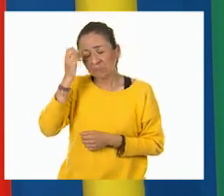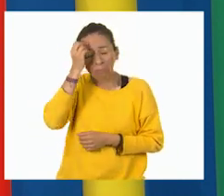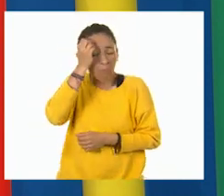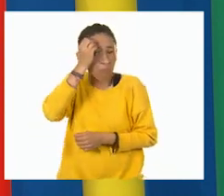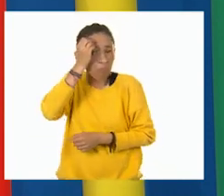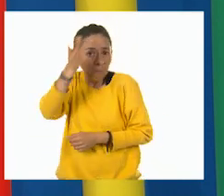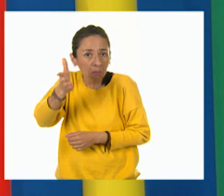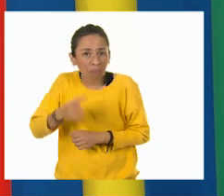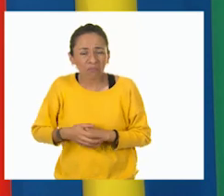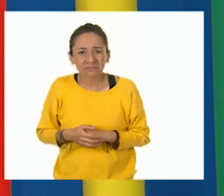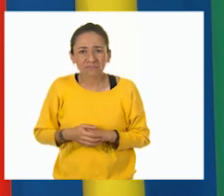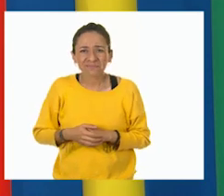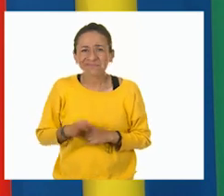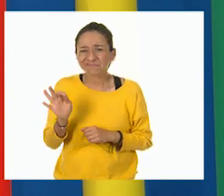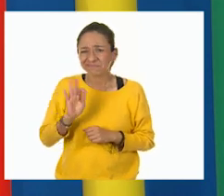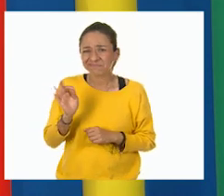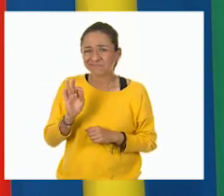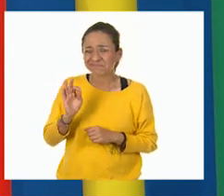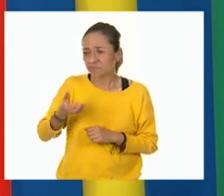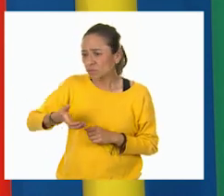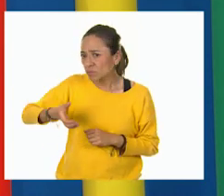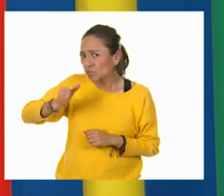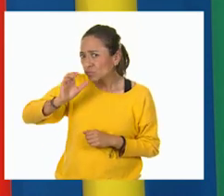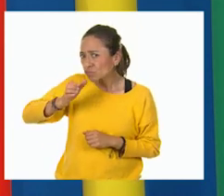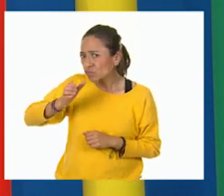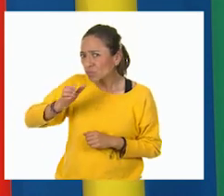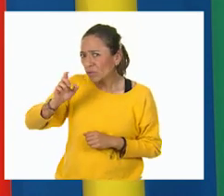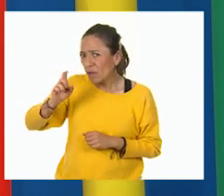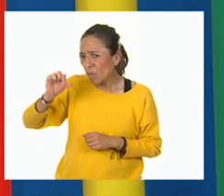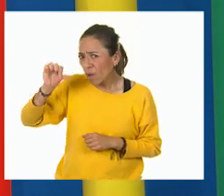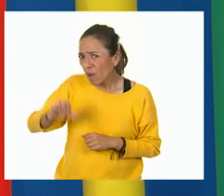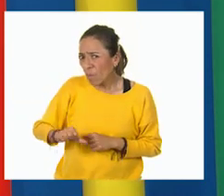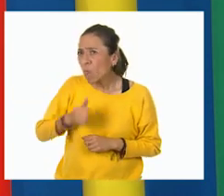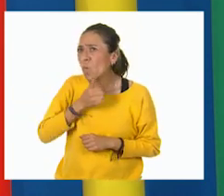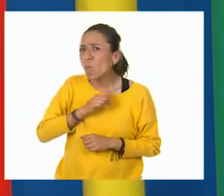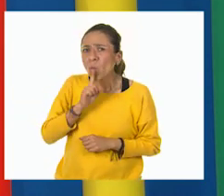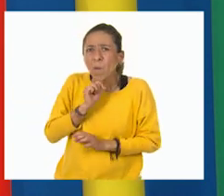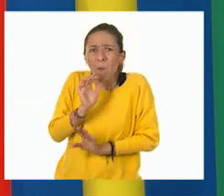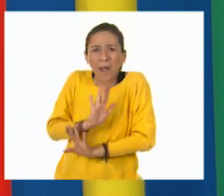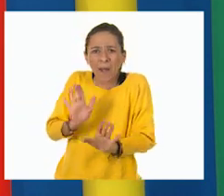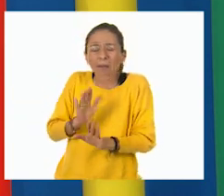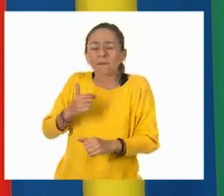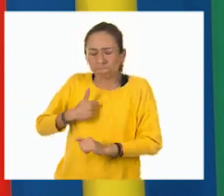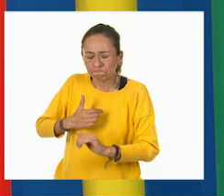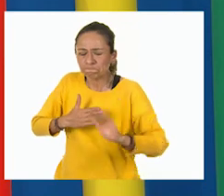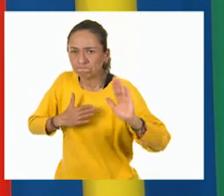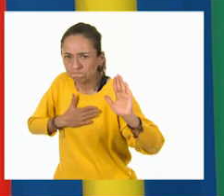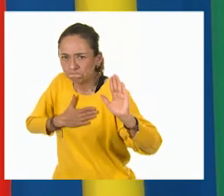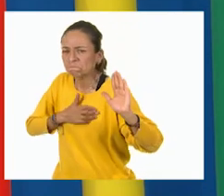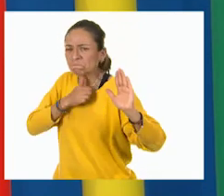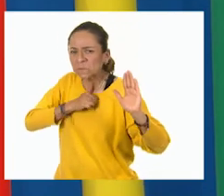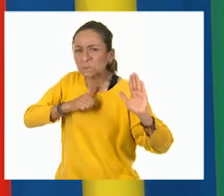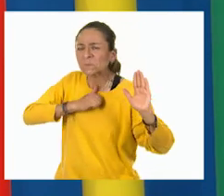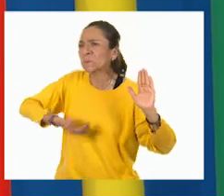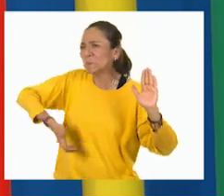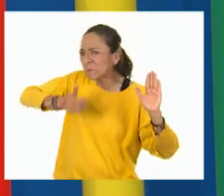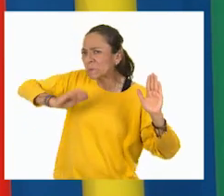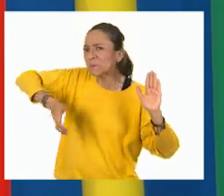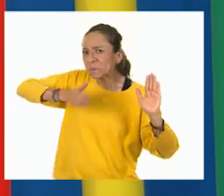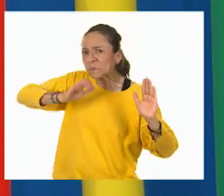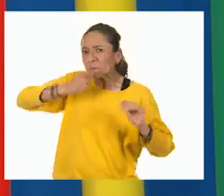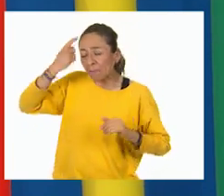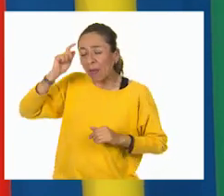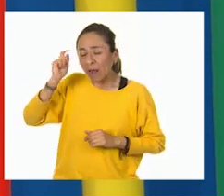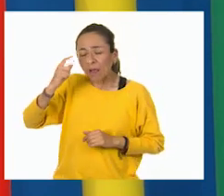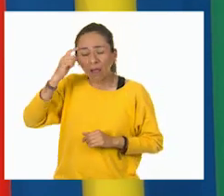Por no haber bebido nada en todo el día. Te prometo hidratarme bien. Lo prometo. Para que no se me olviden los